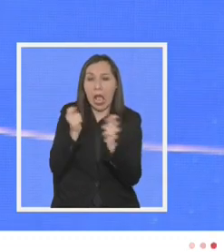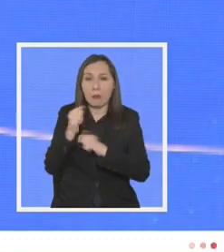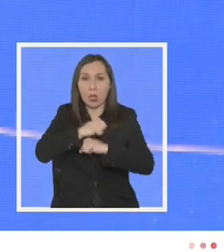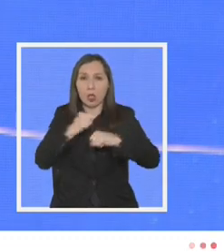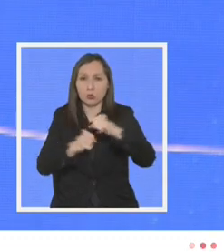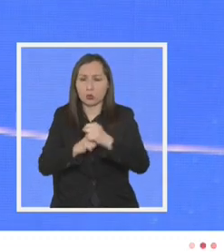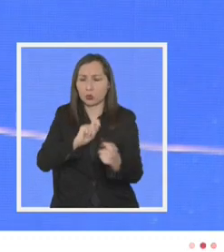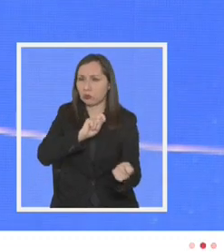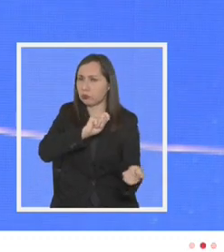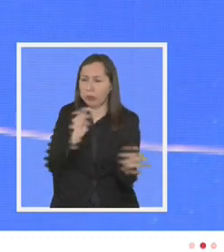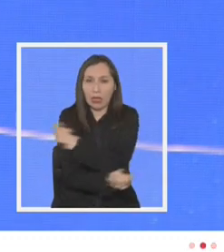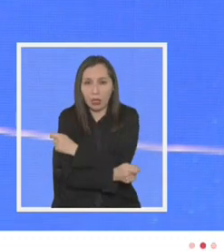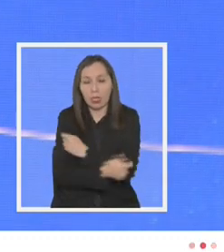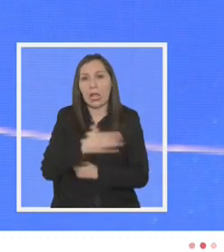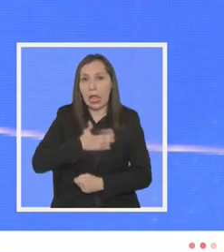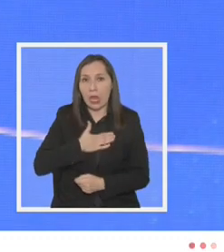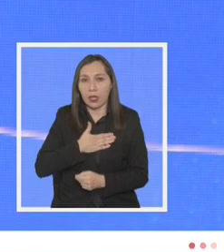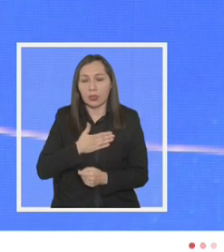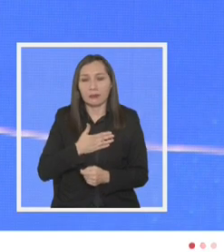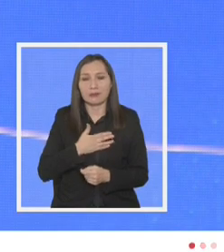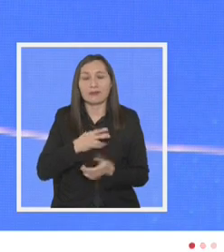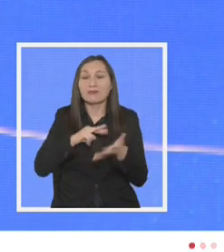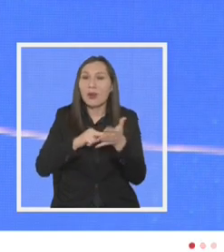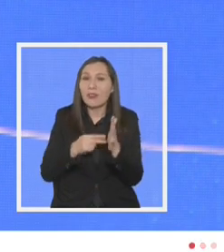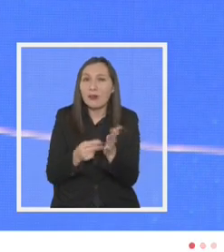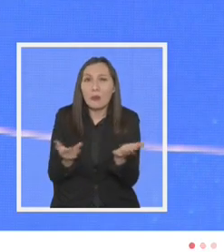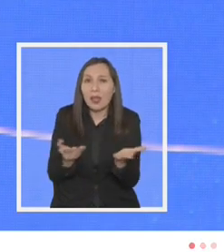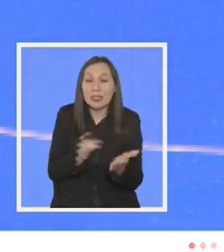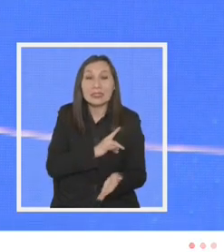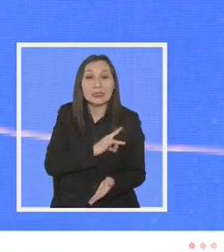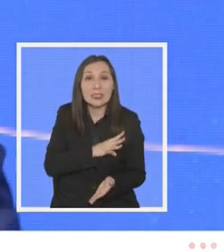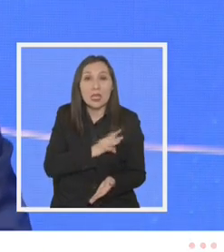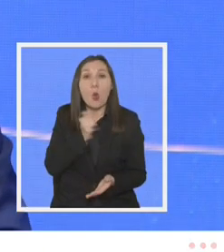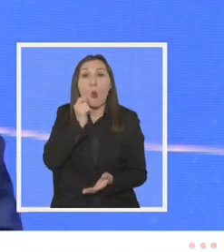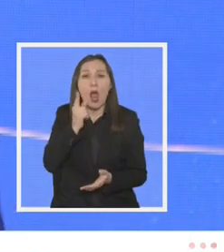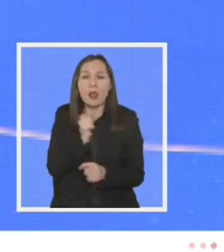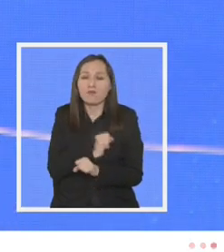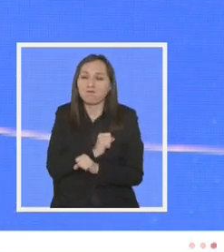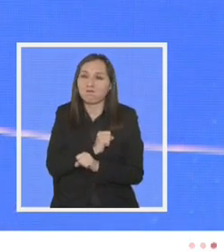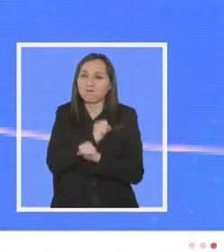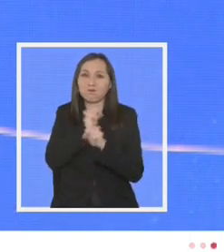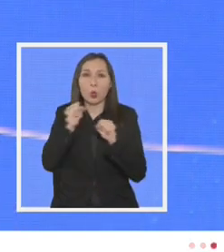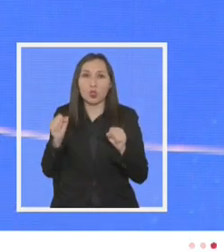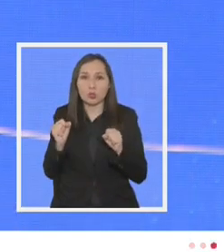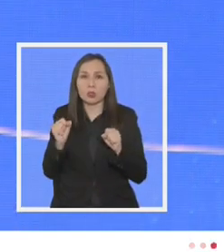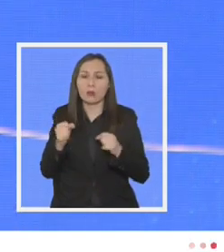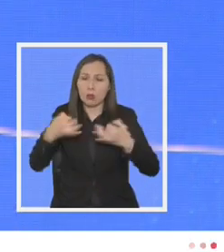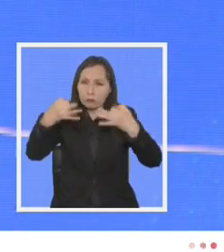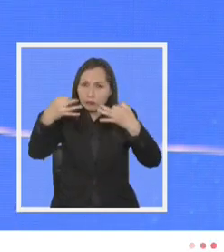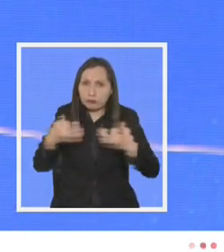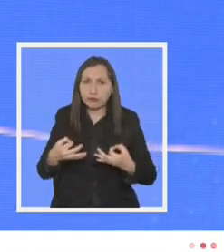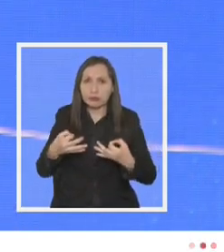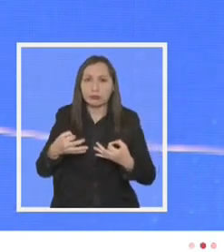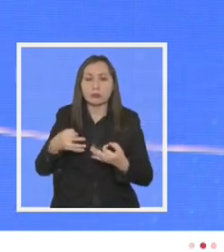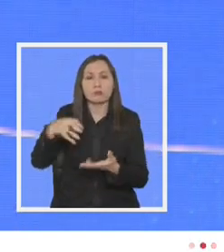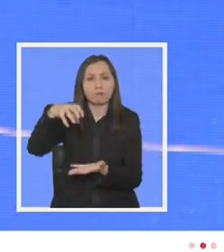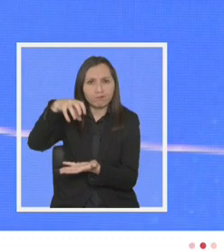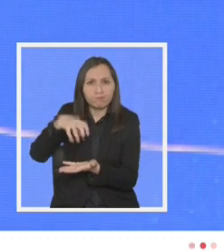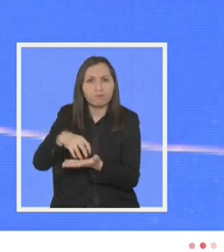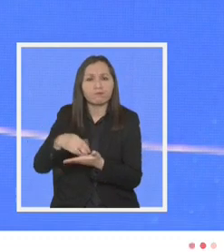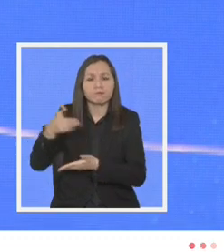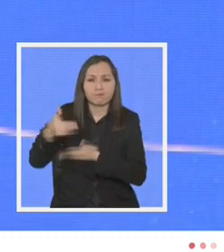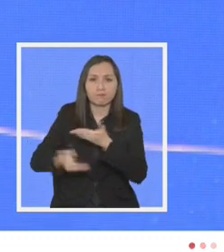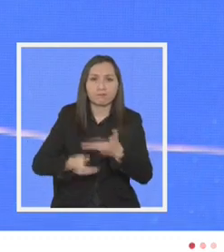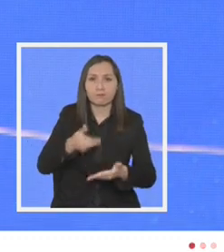estructurales drásticos el problema de Chile radica en la imposibilidad de institucionalizar en el tiempo